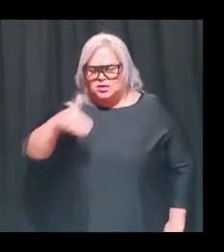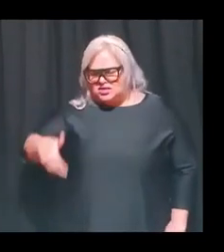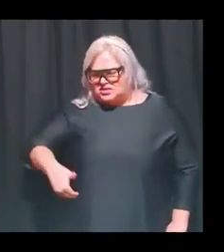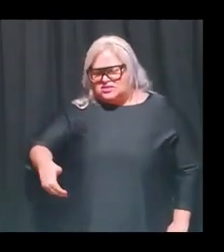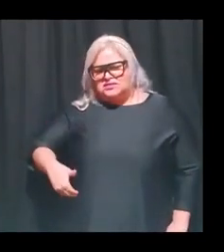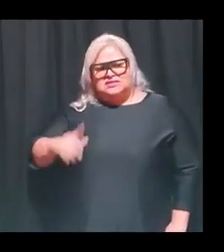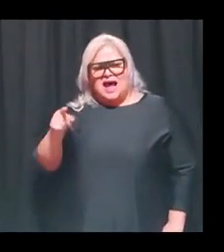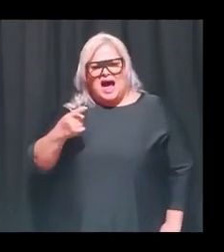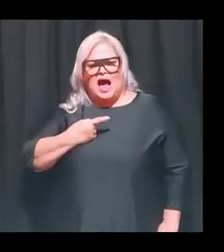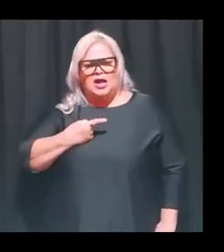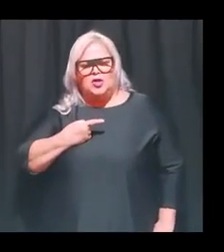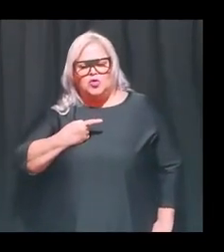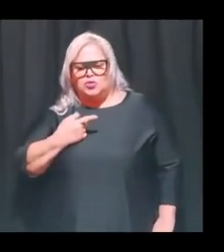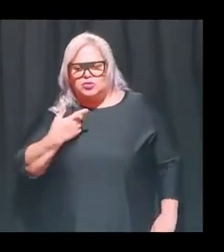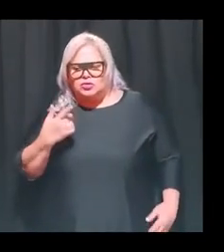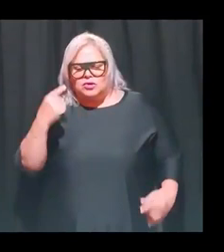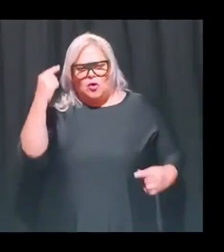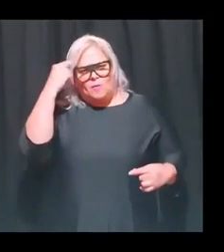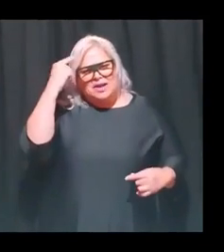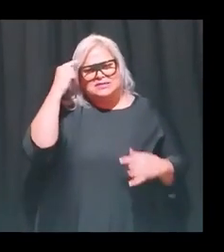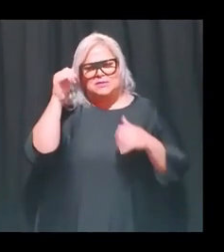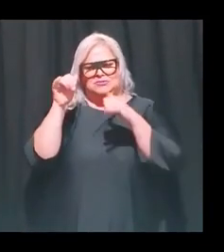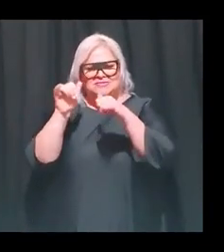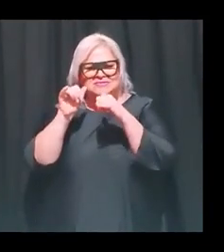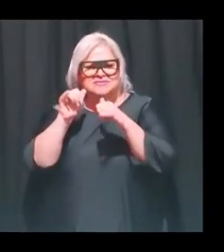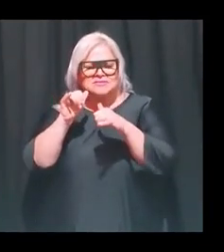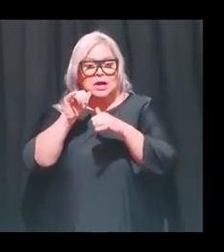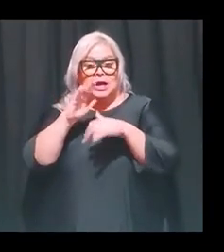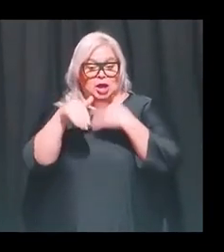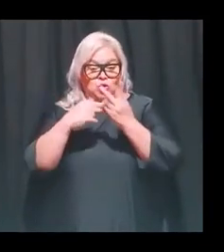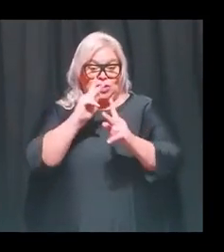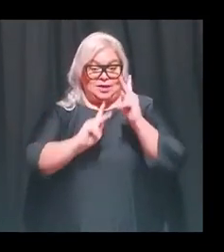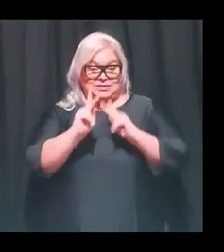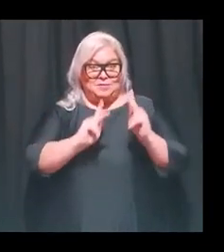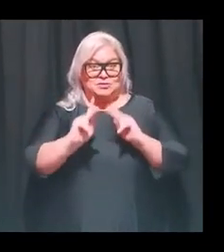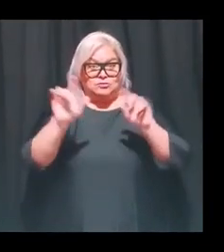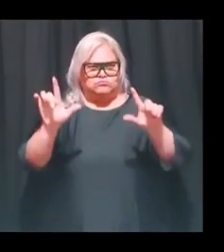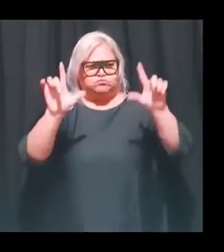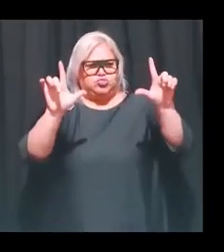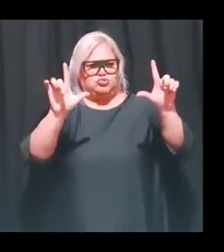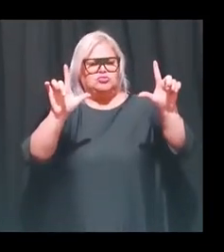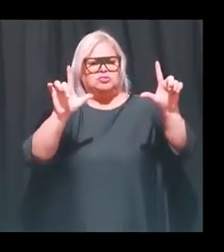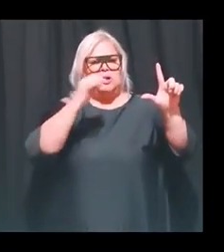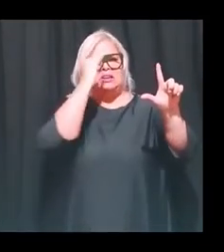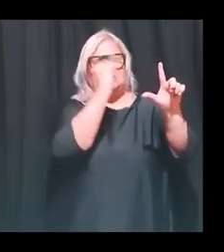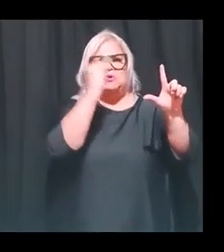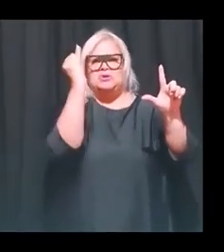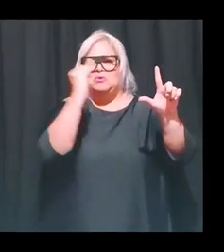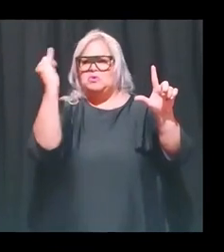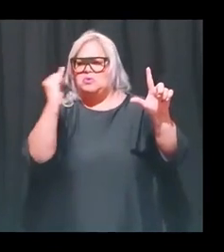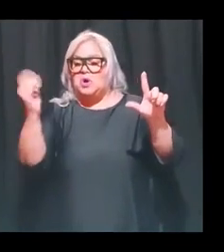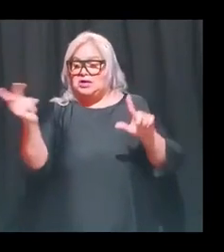conciencia compartida, en donde todas estas personas que no se conocían y estaban haciendo estos dibujos